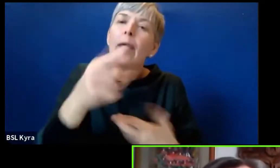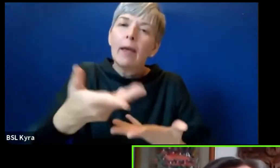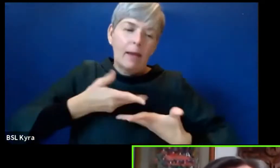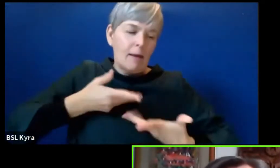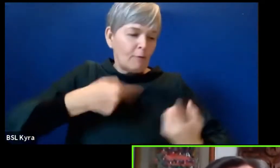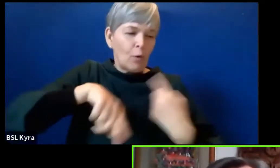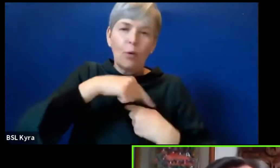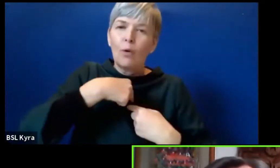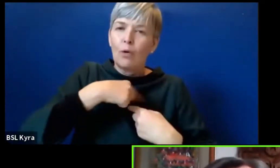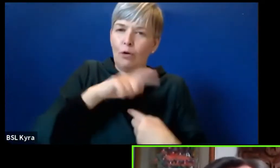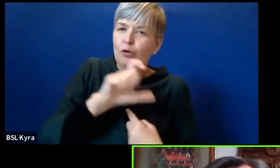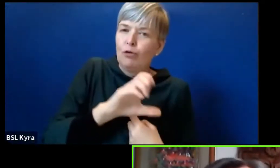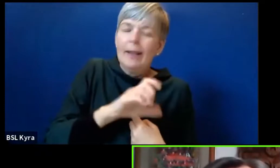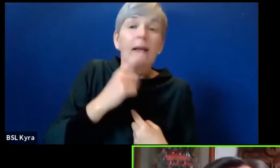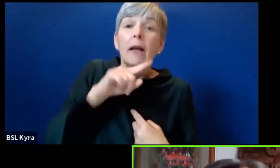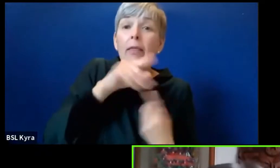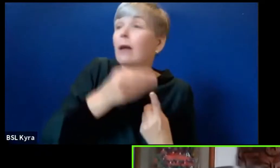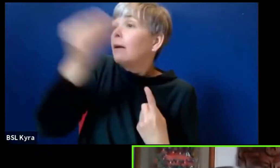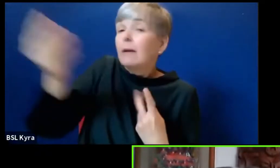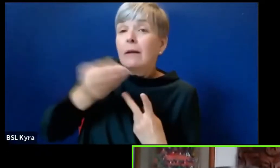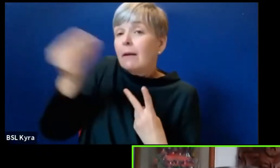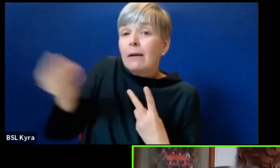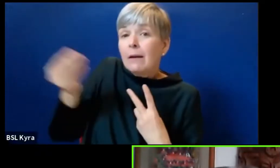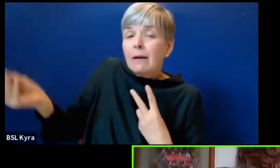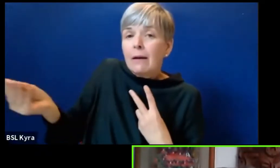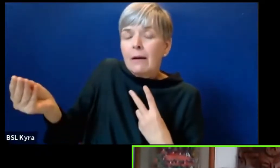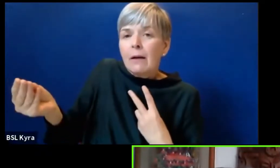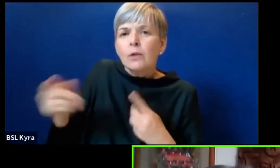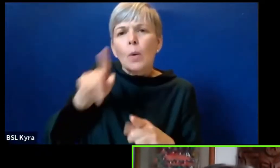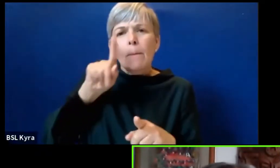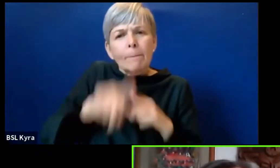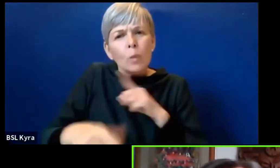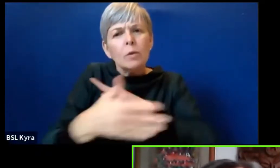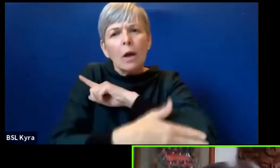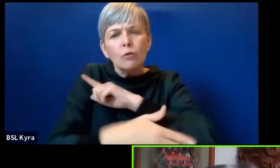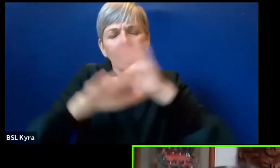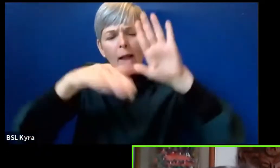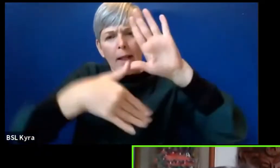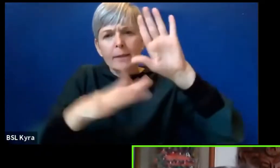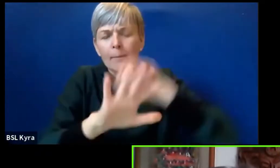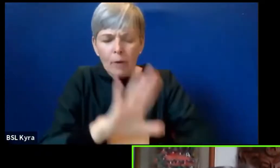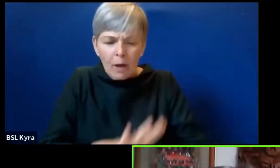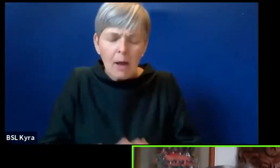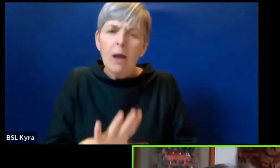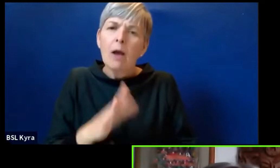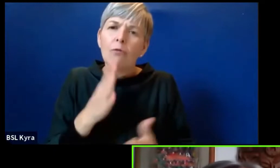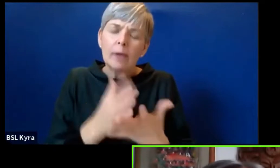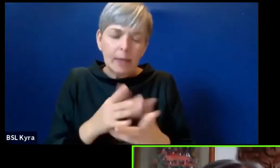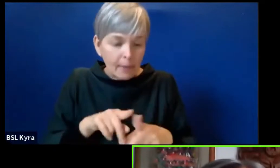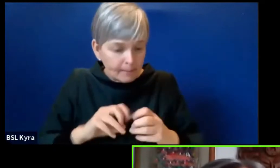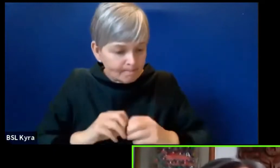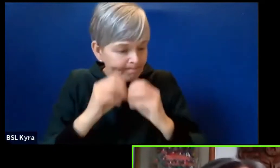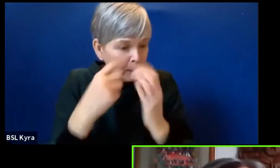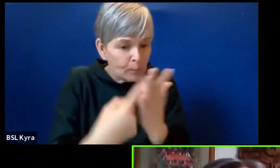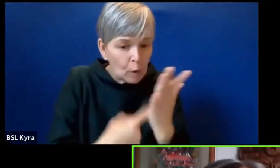están formulando estrategias y políticas para el hidrógeno verde. Que en el